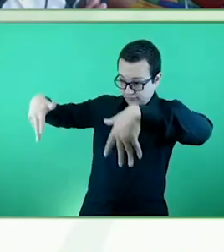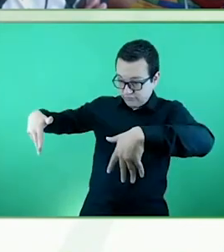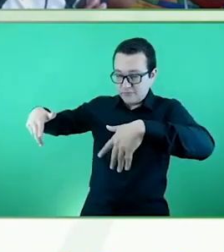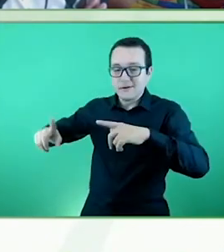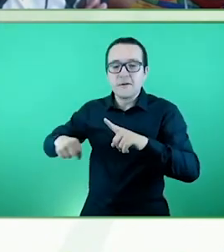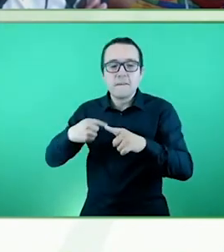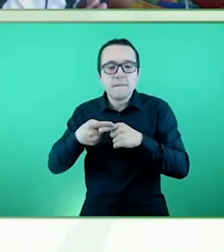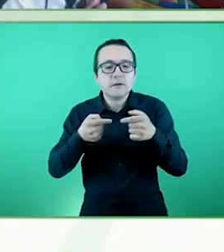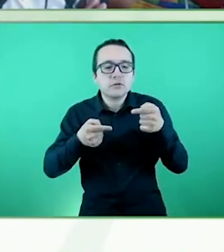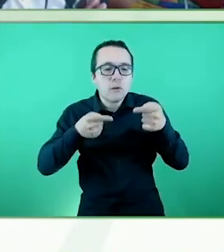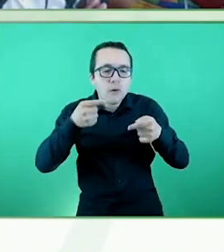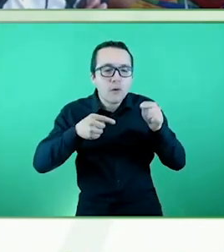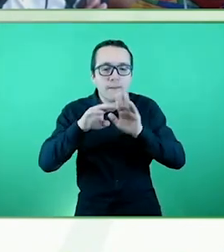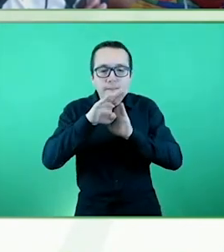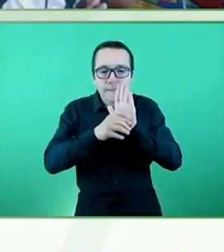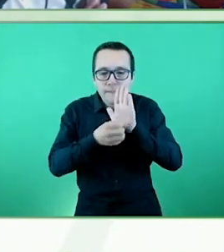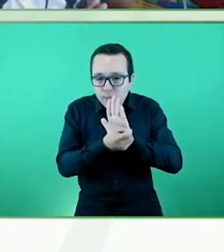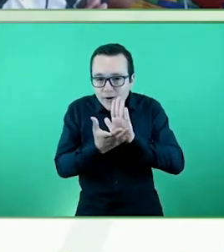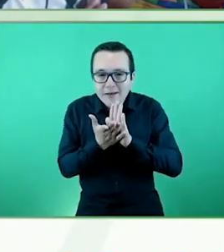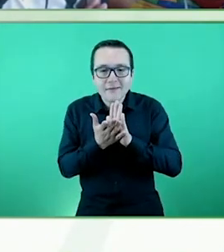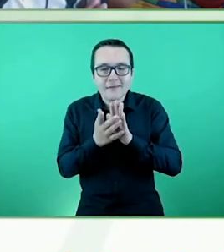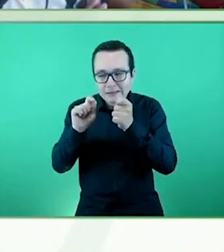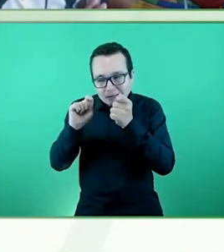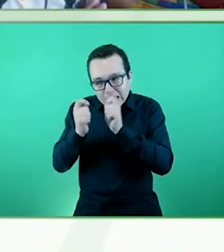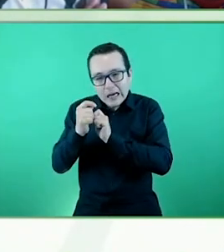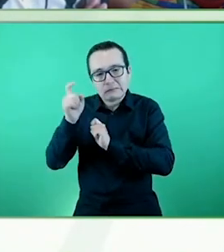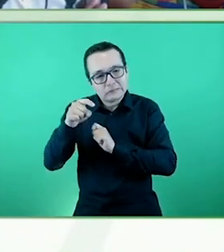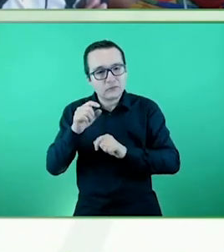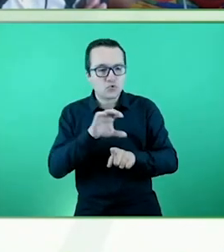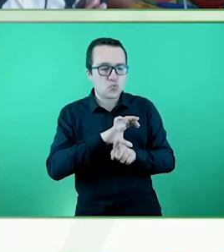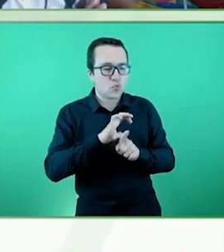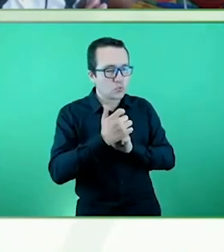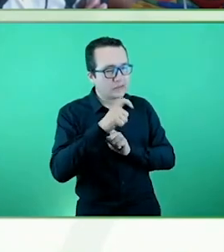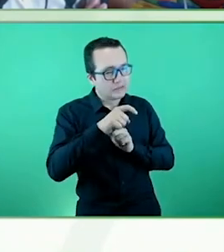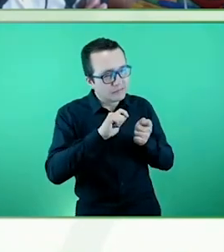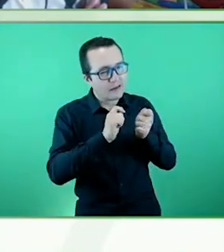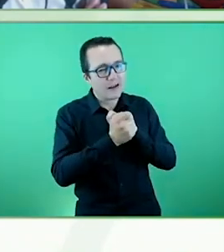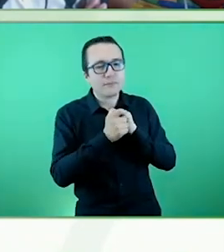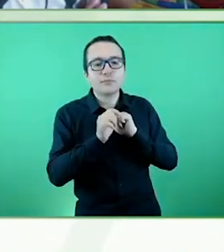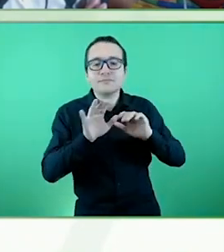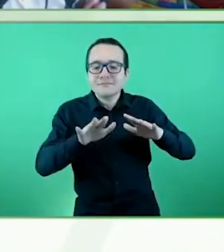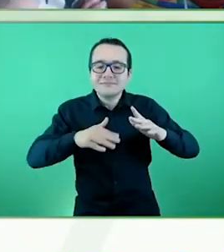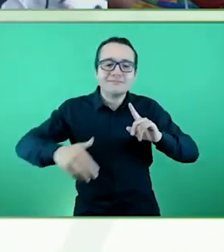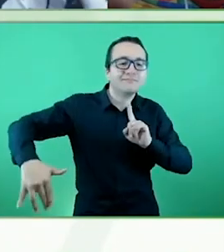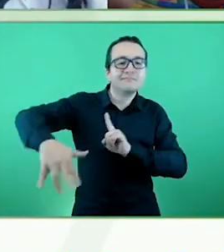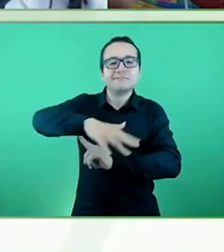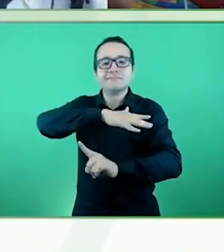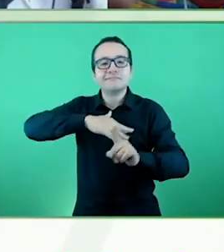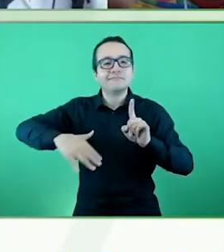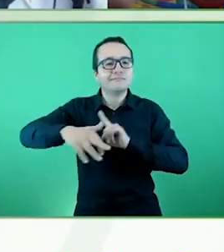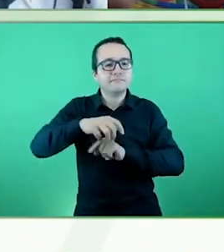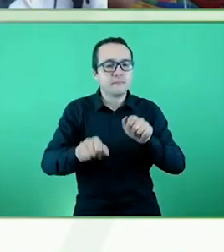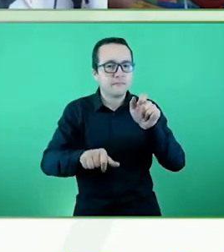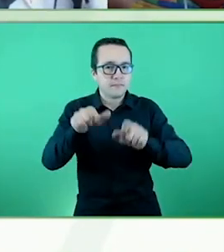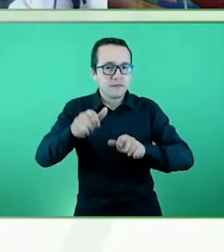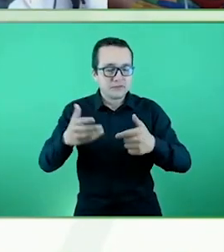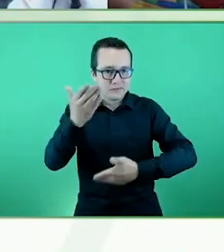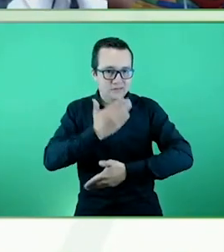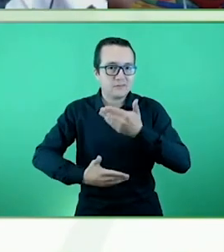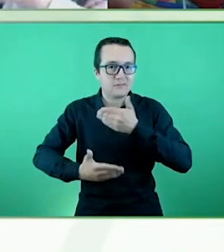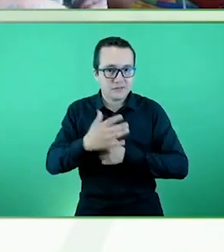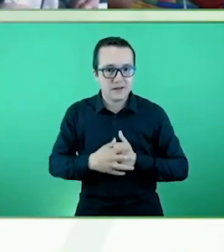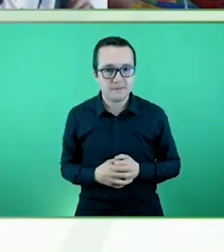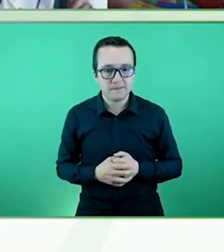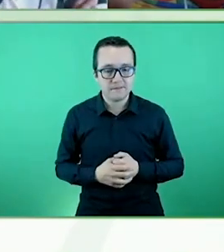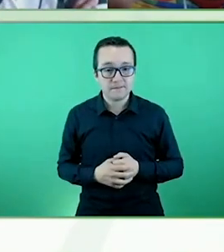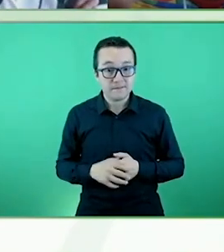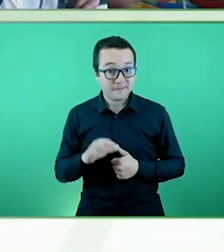cultura y las prácticas para las personas con discapacidad. Es por ello que nosotros nos sentimos muy honrados de poder